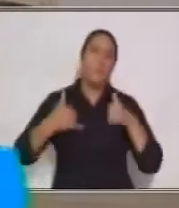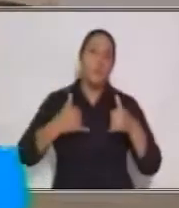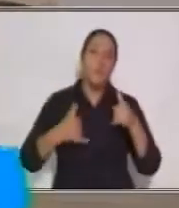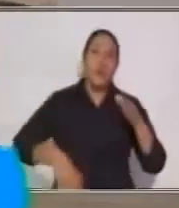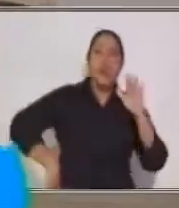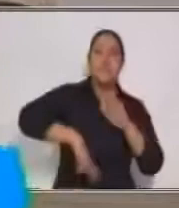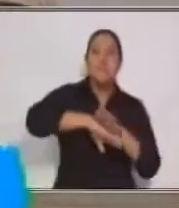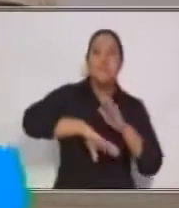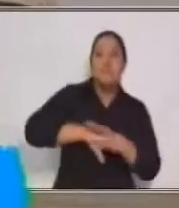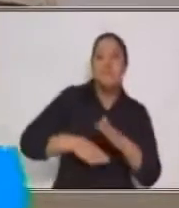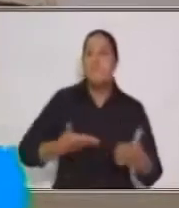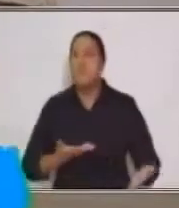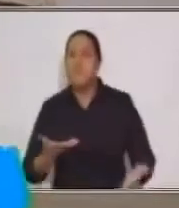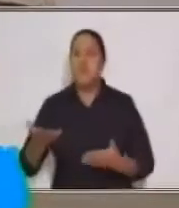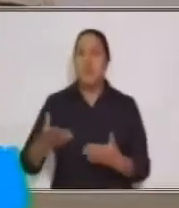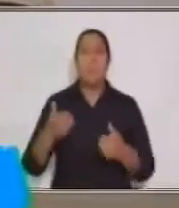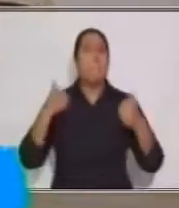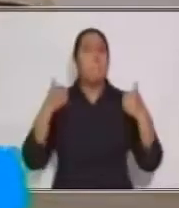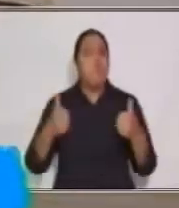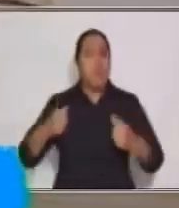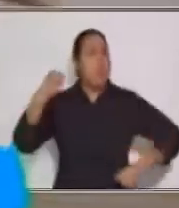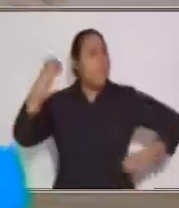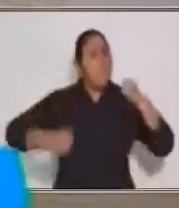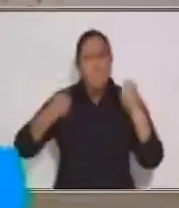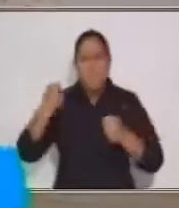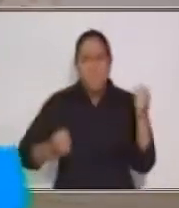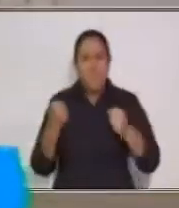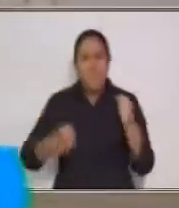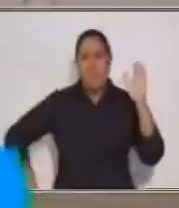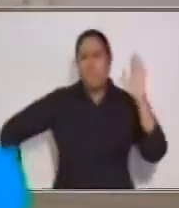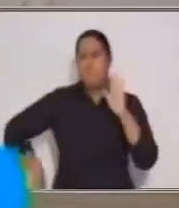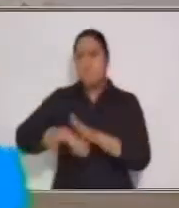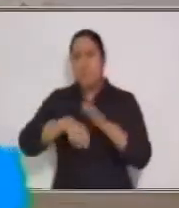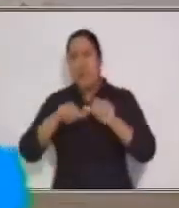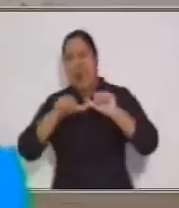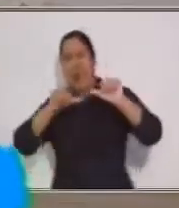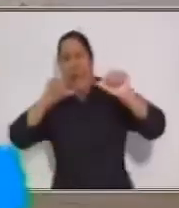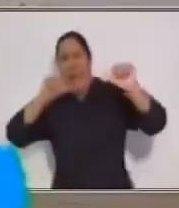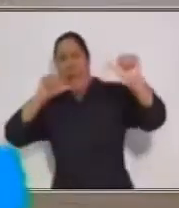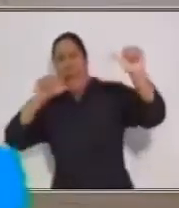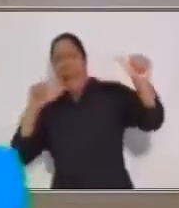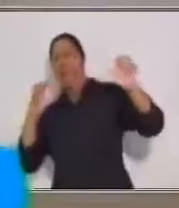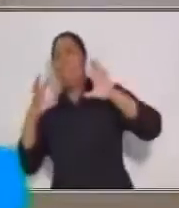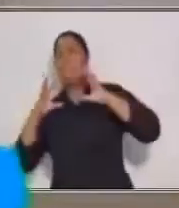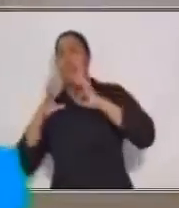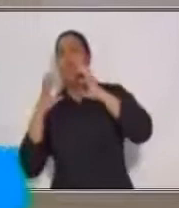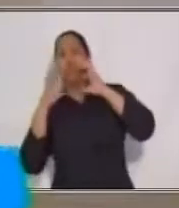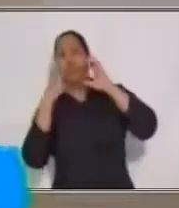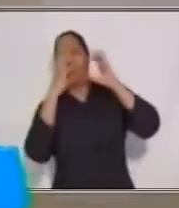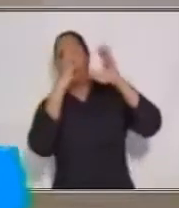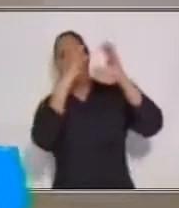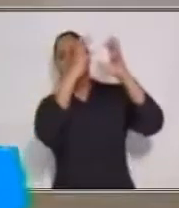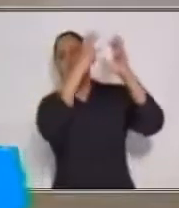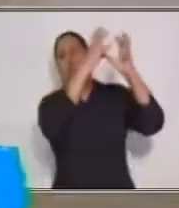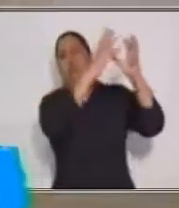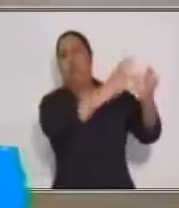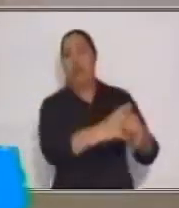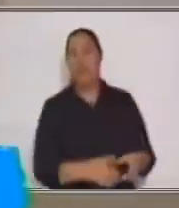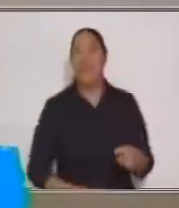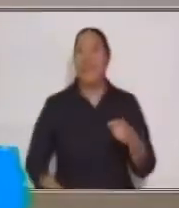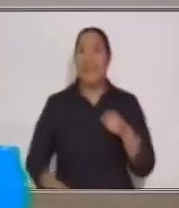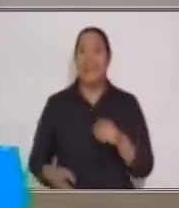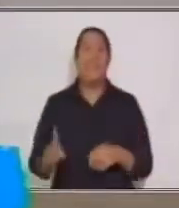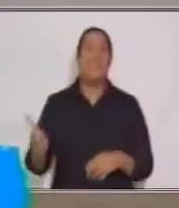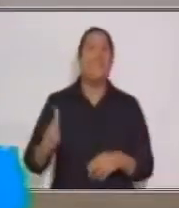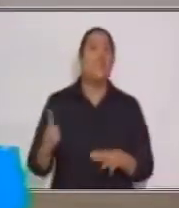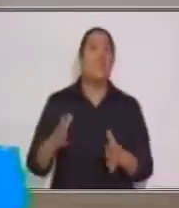patear muy lejos la pelota. Muy bien. A ver, ayúdenme. ¿Dónde irá ahí el punto? Sí,